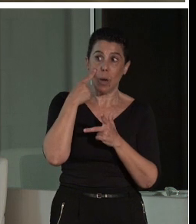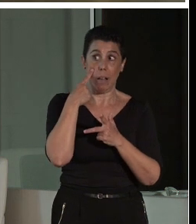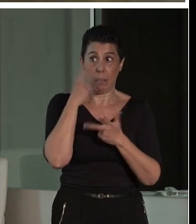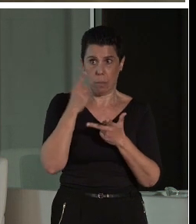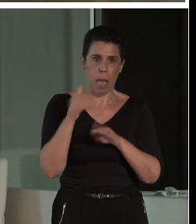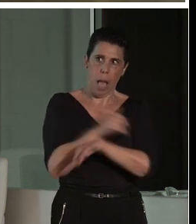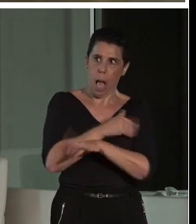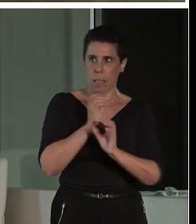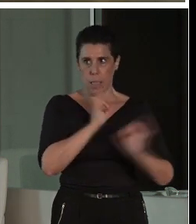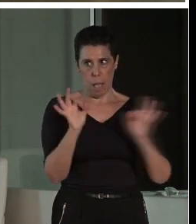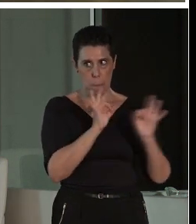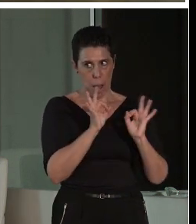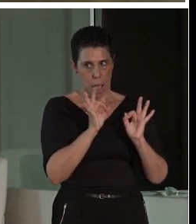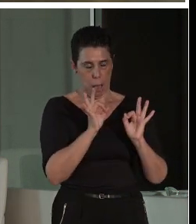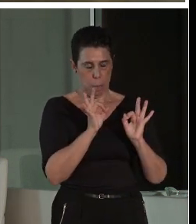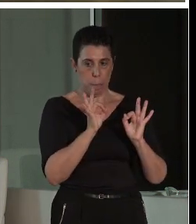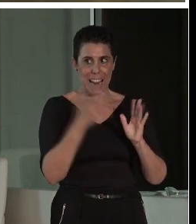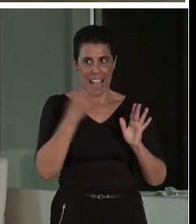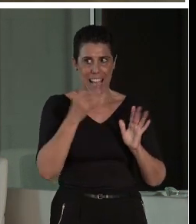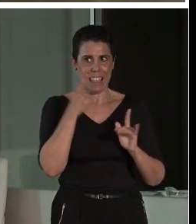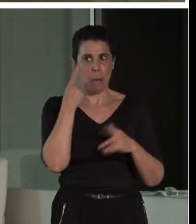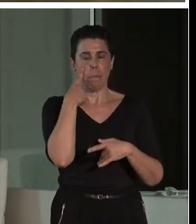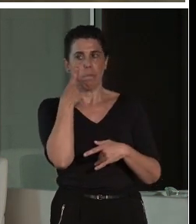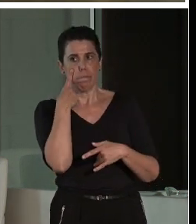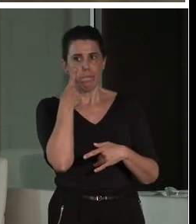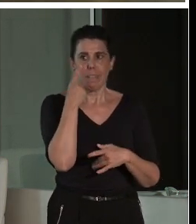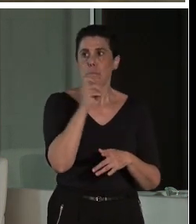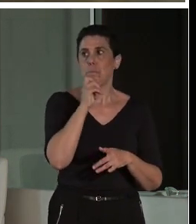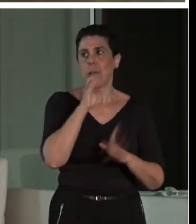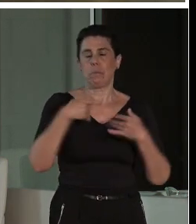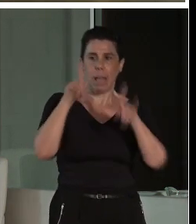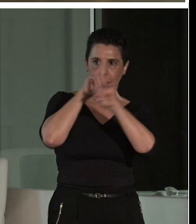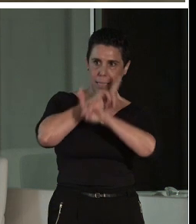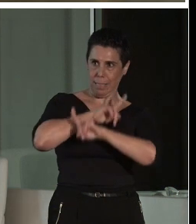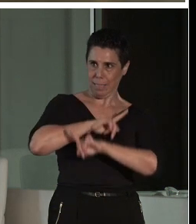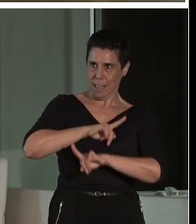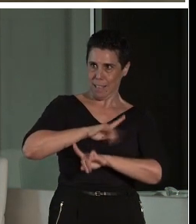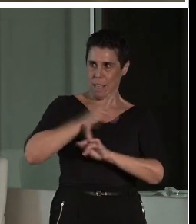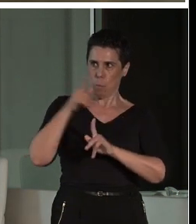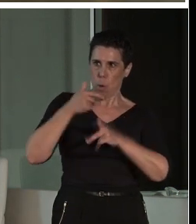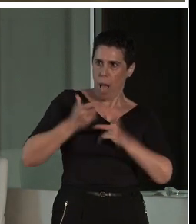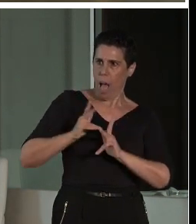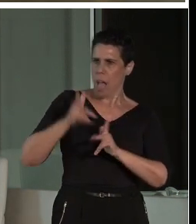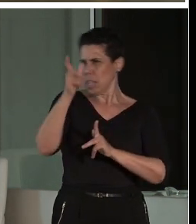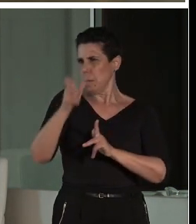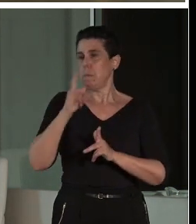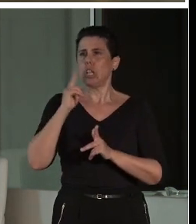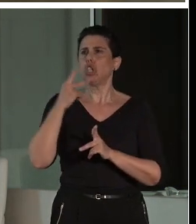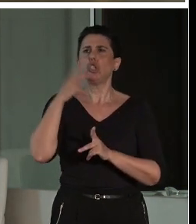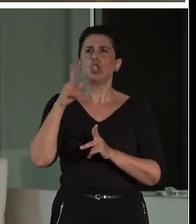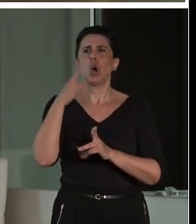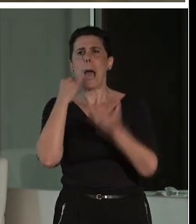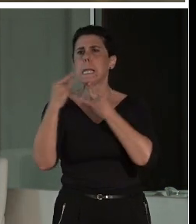persona y, sin que se dé cuenta, ver dónde se para y apuntarlo en un planito. Cuando comprobamos la